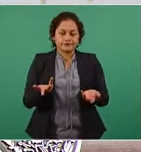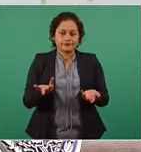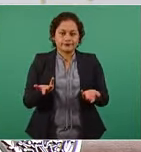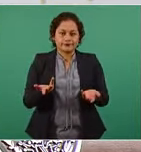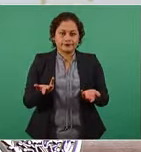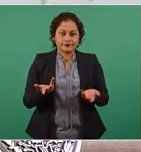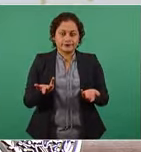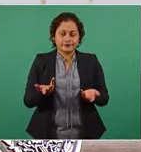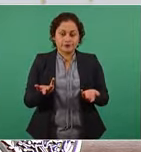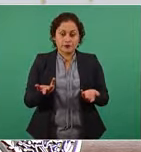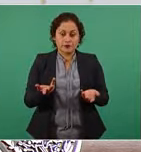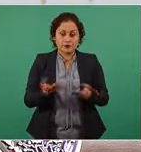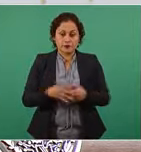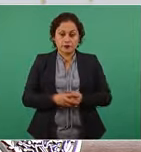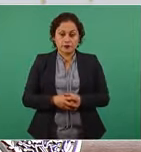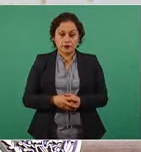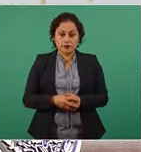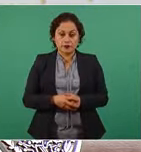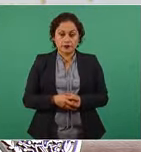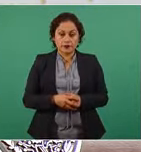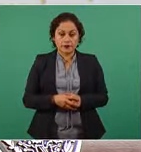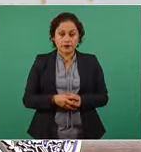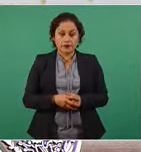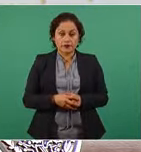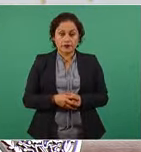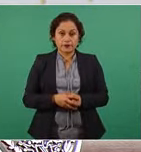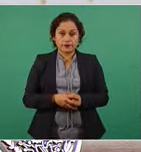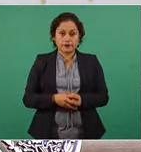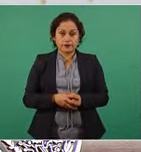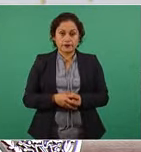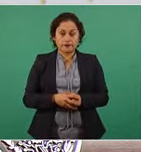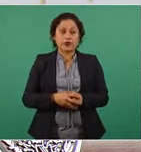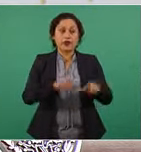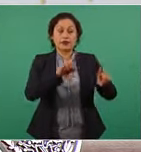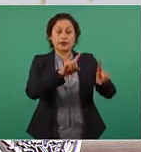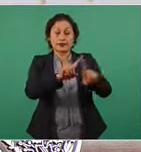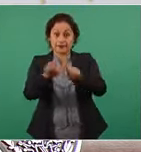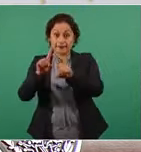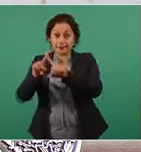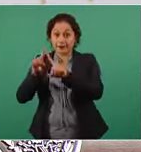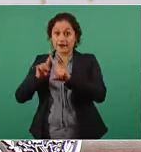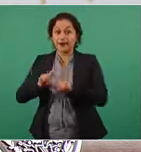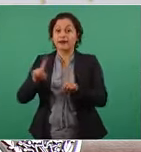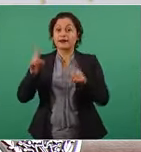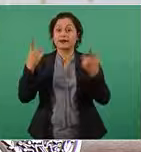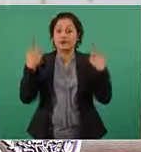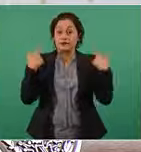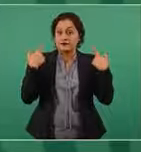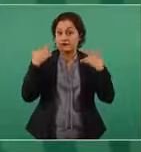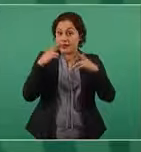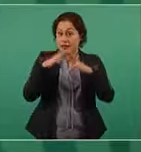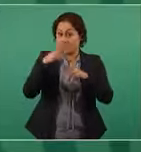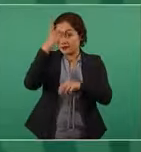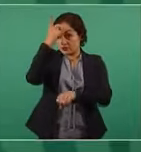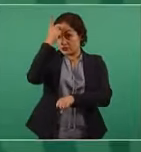directivos de escuelas privadas